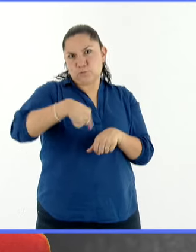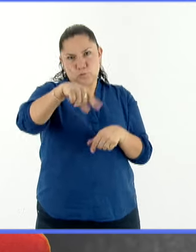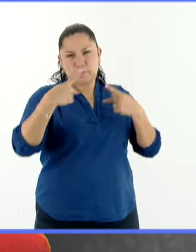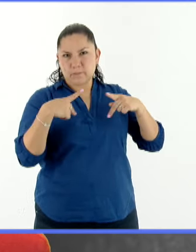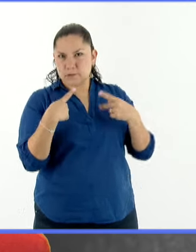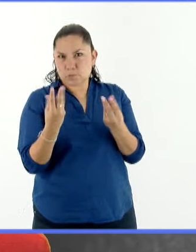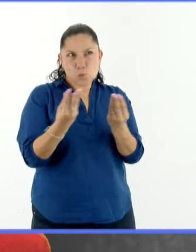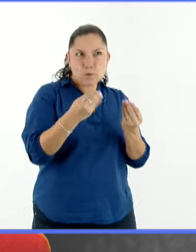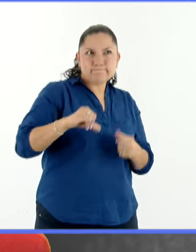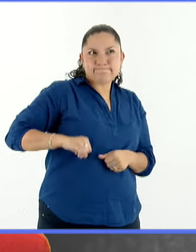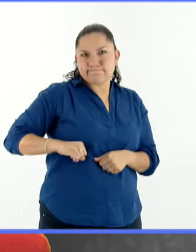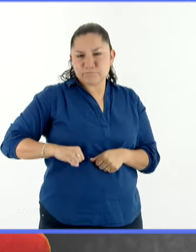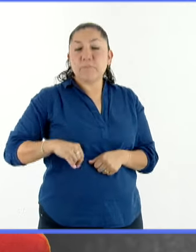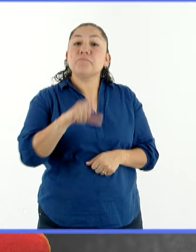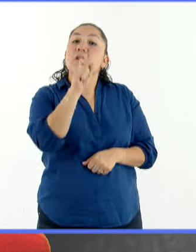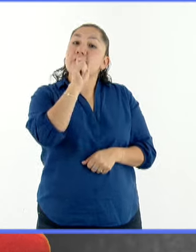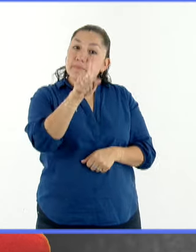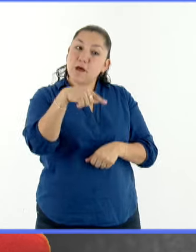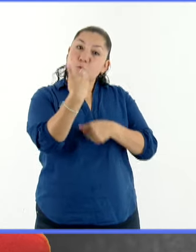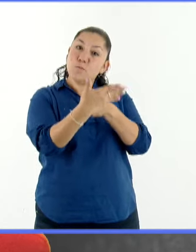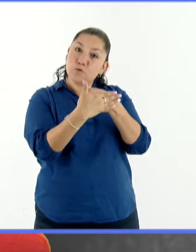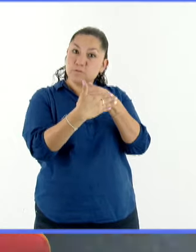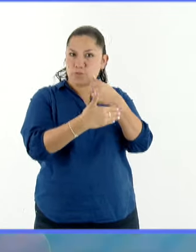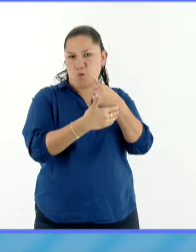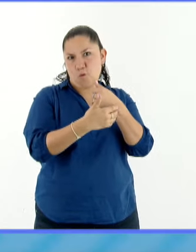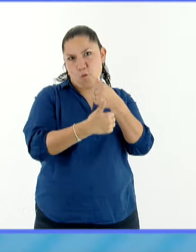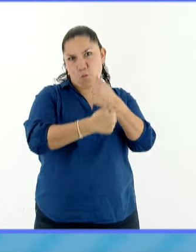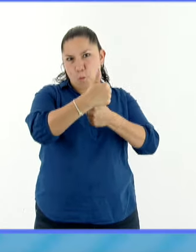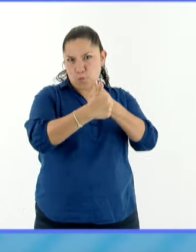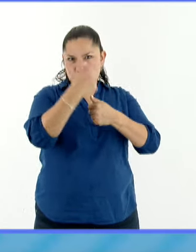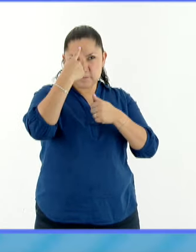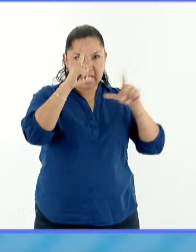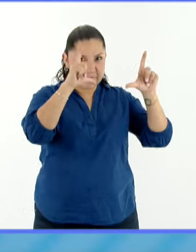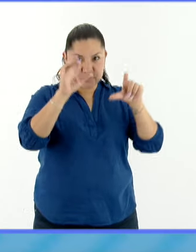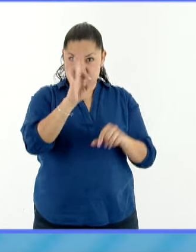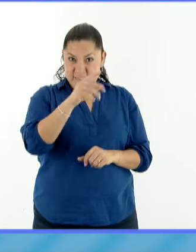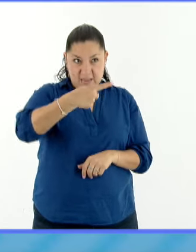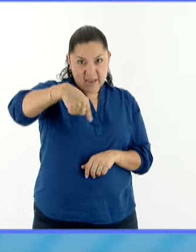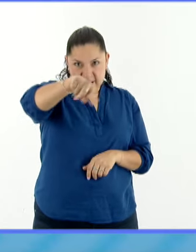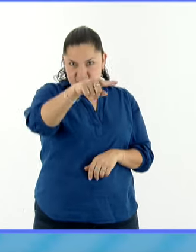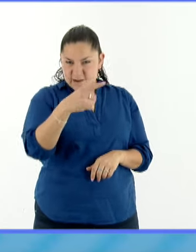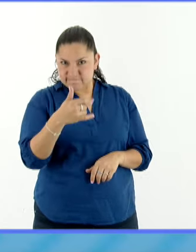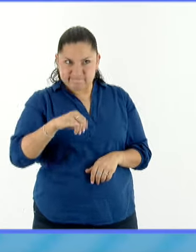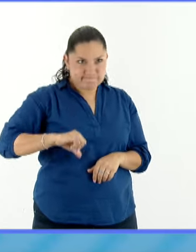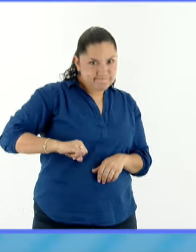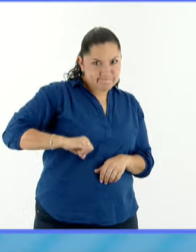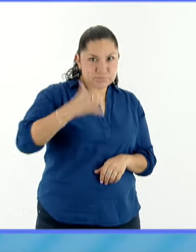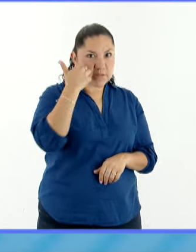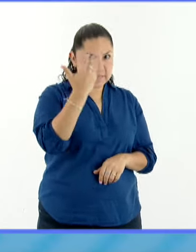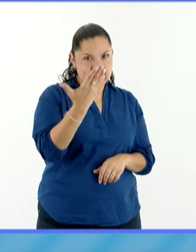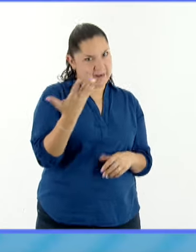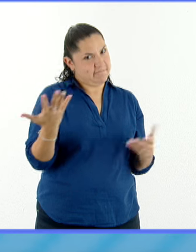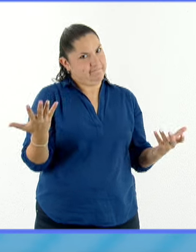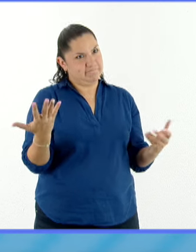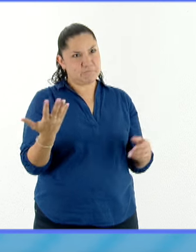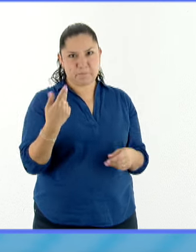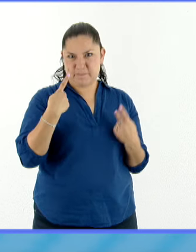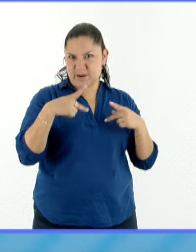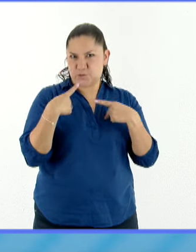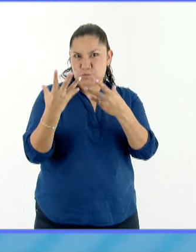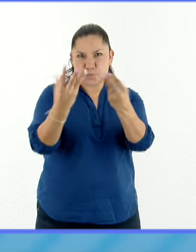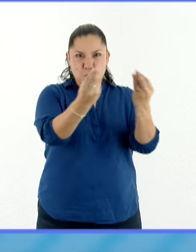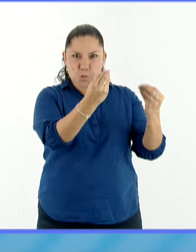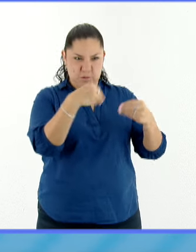concurso de fotografía para aquellos interesados. Va a haber muchas personas ahora con celulares, cámaras tomando